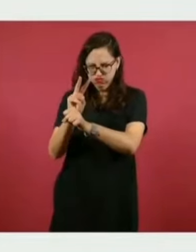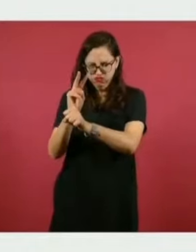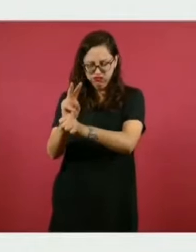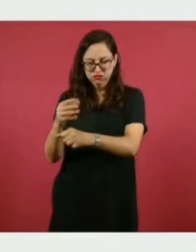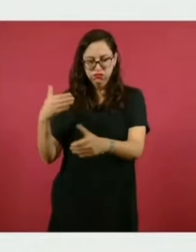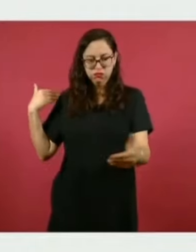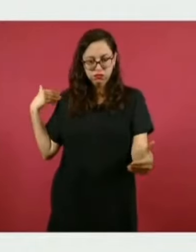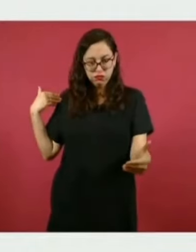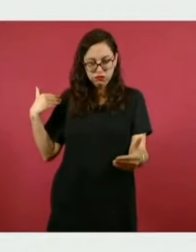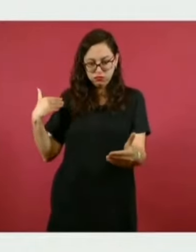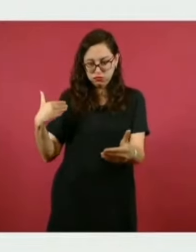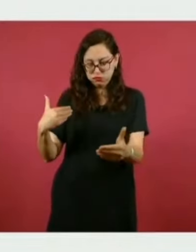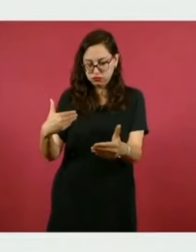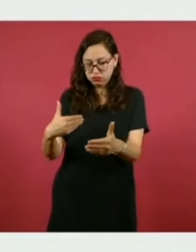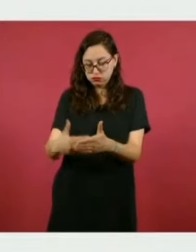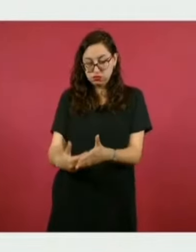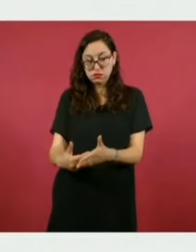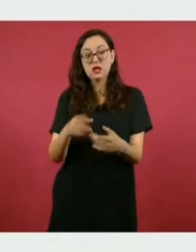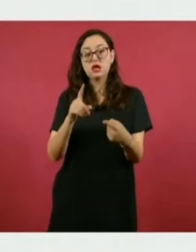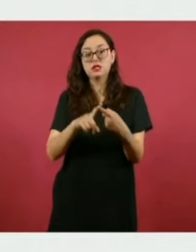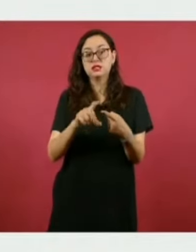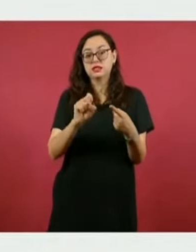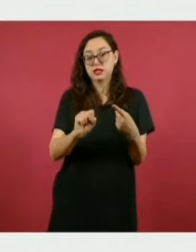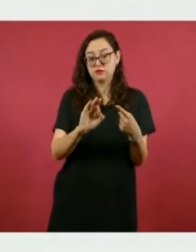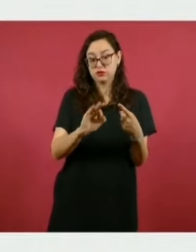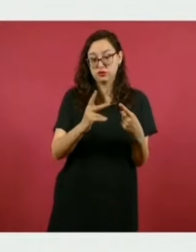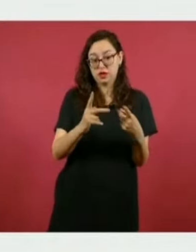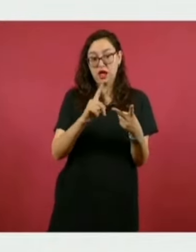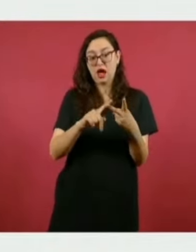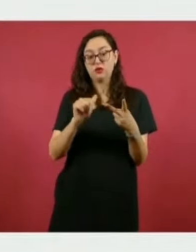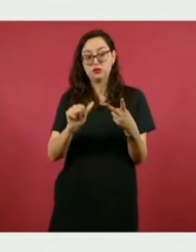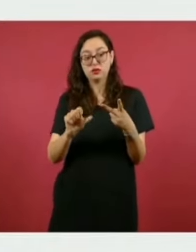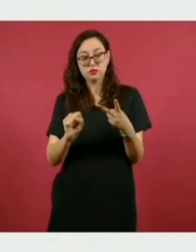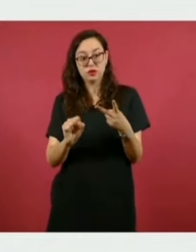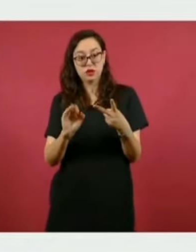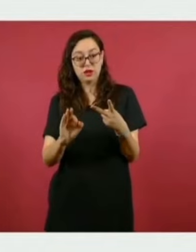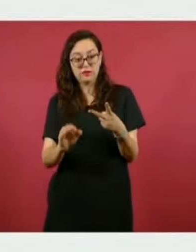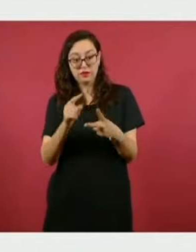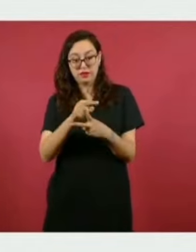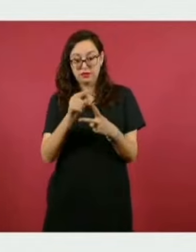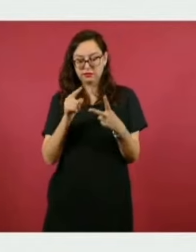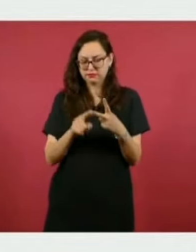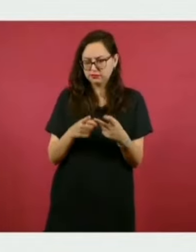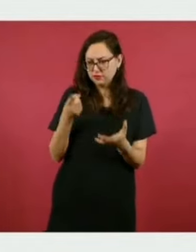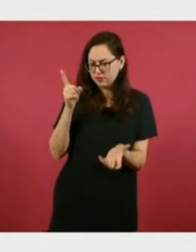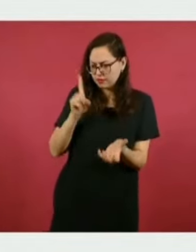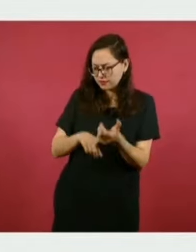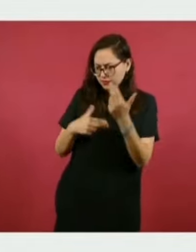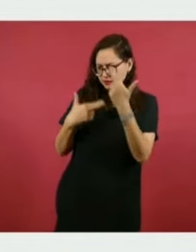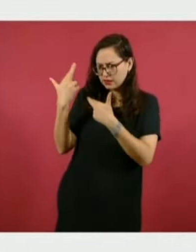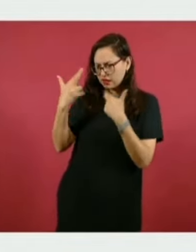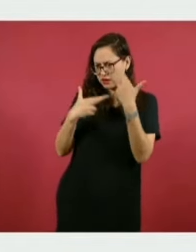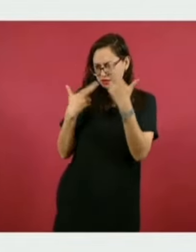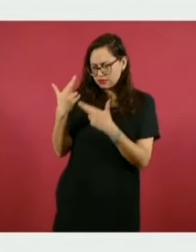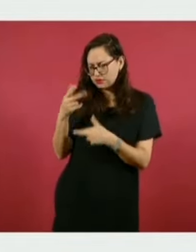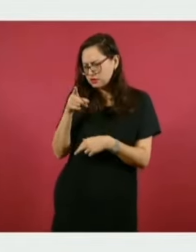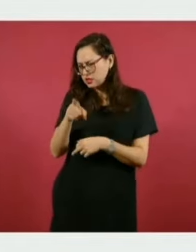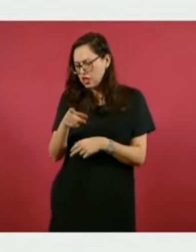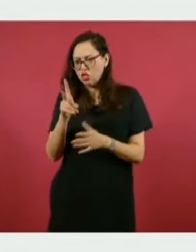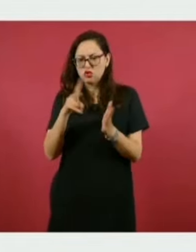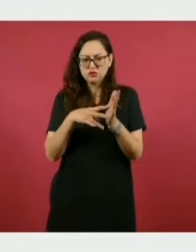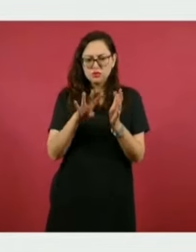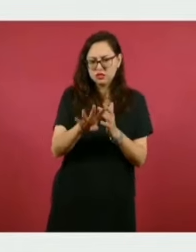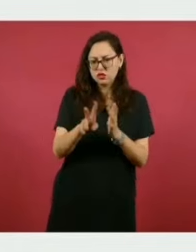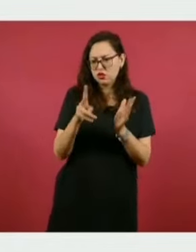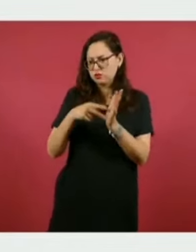Función Pública y la Auditoría Superior de la Federación a las Cuentas Públicas 2019 y